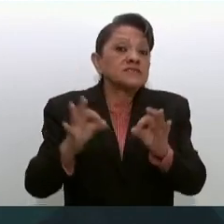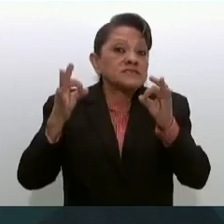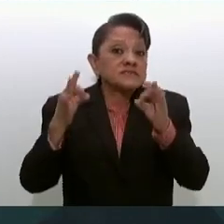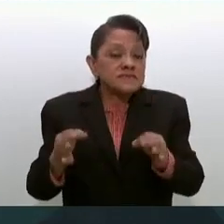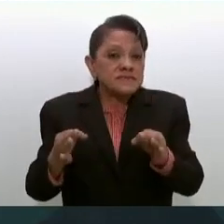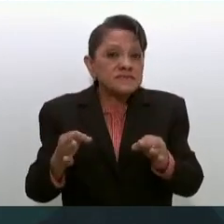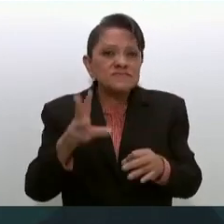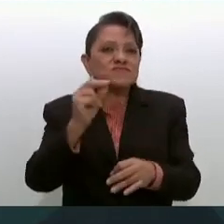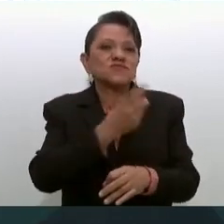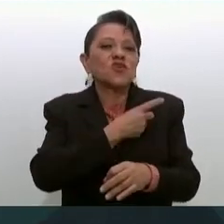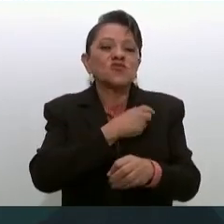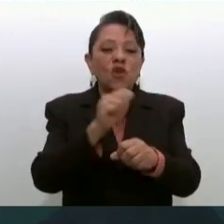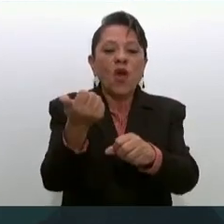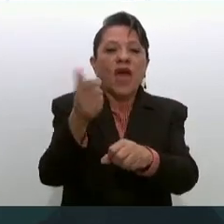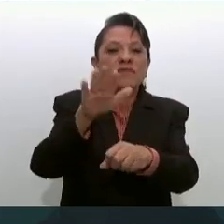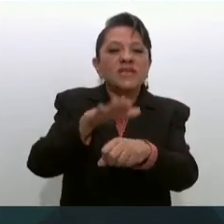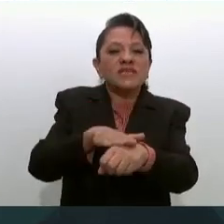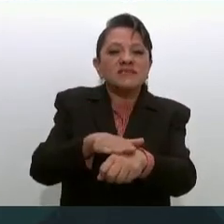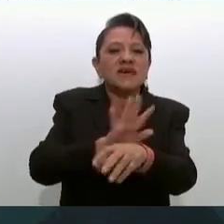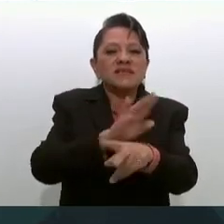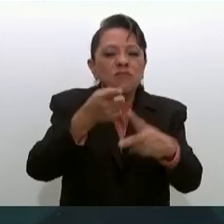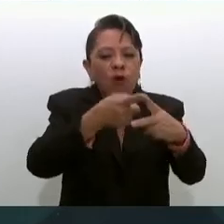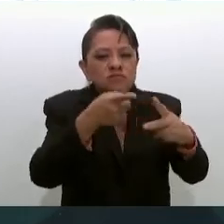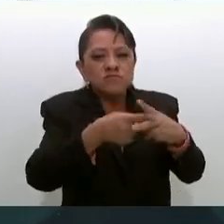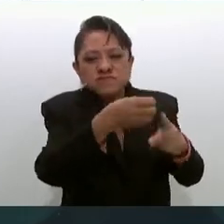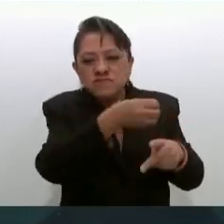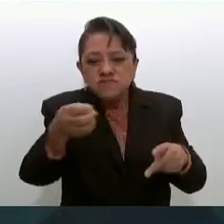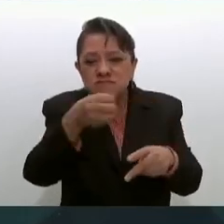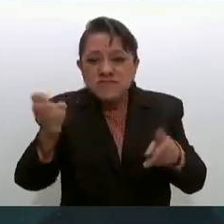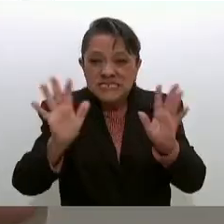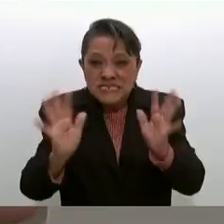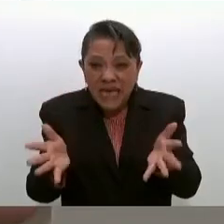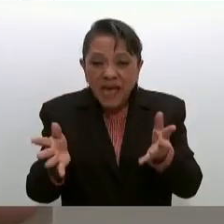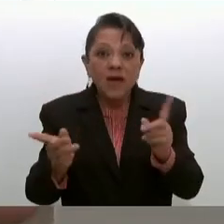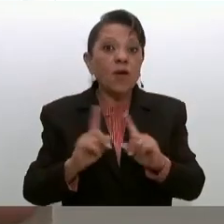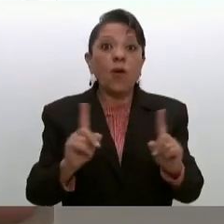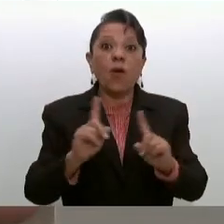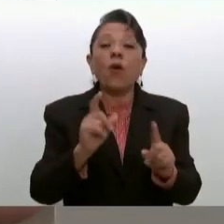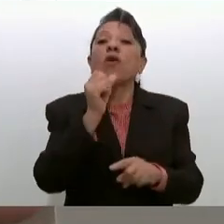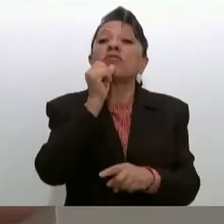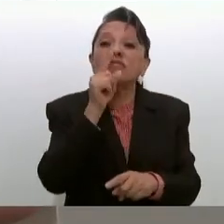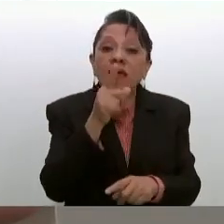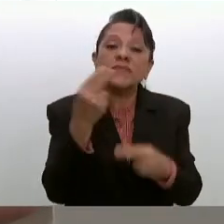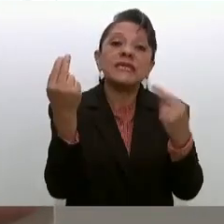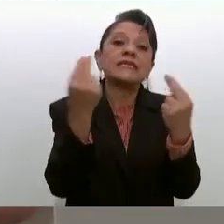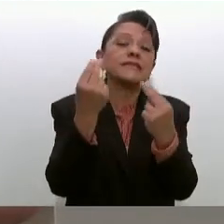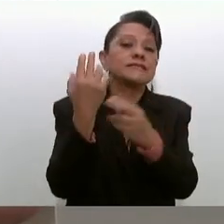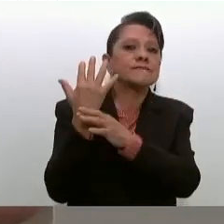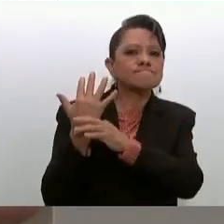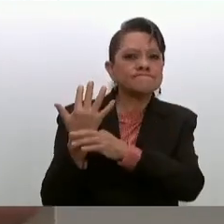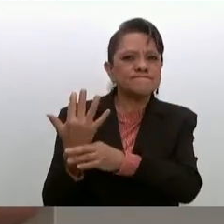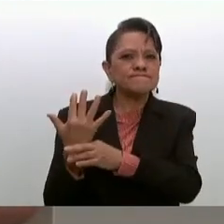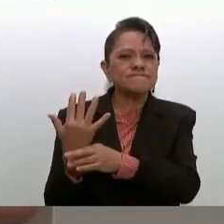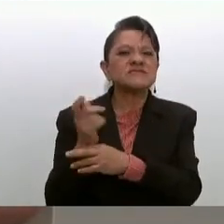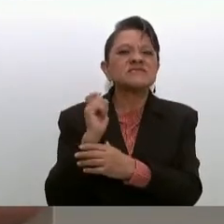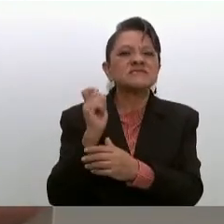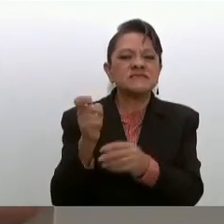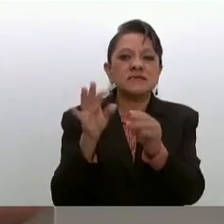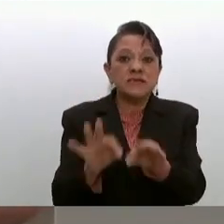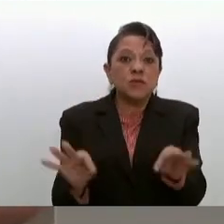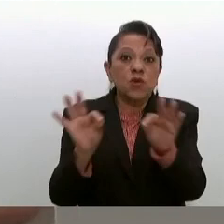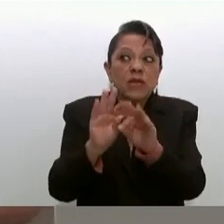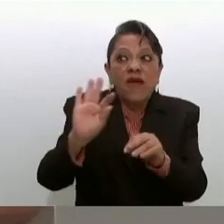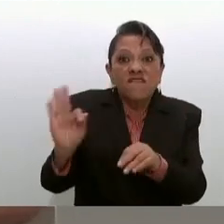administrativa y organizativamente. También tiene premisas centrales, fundamentales de la